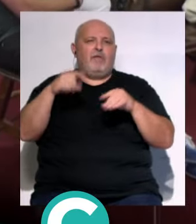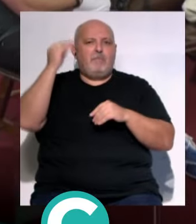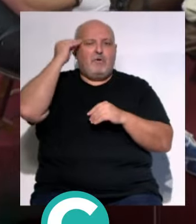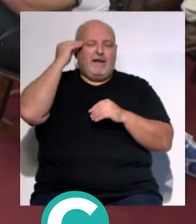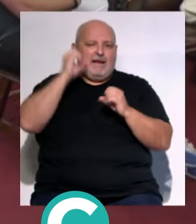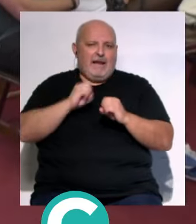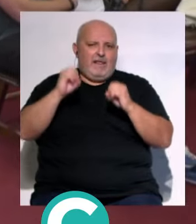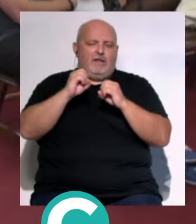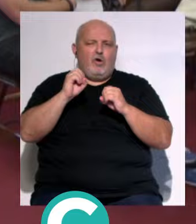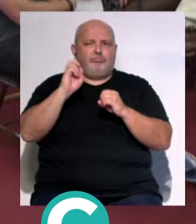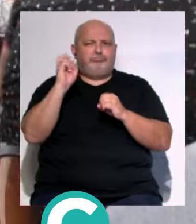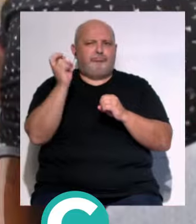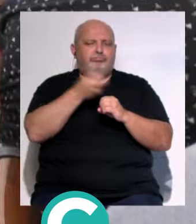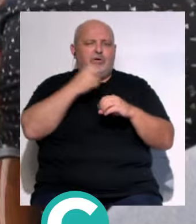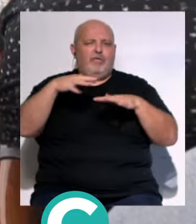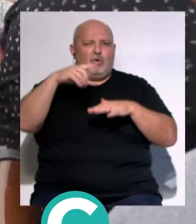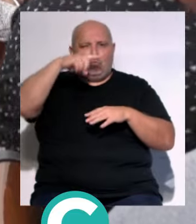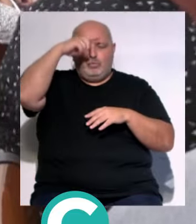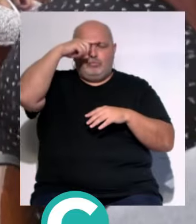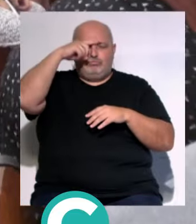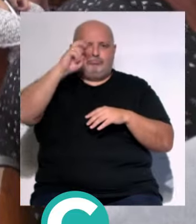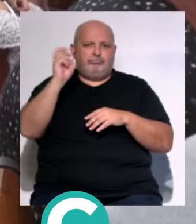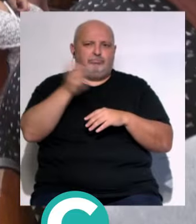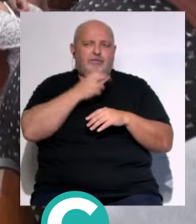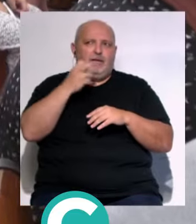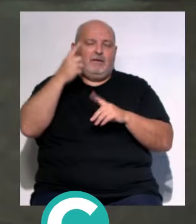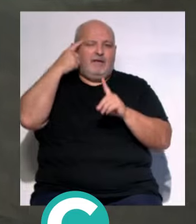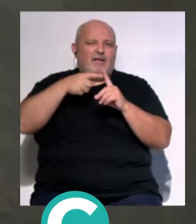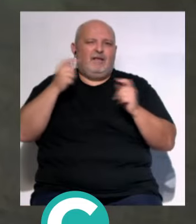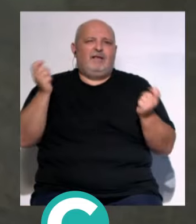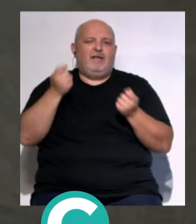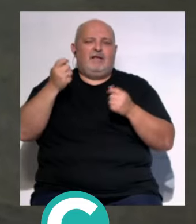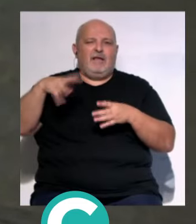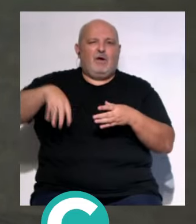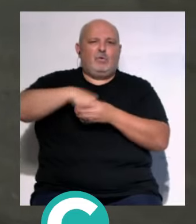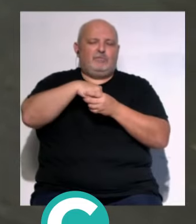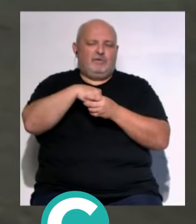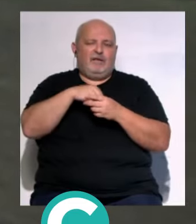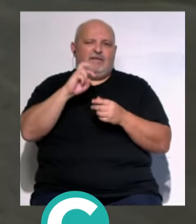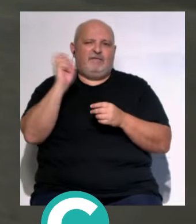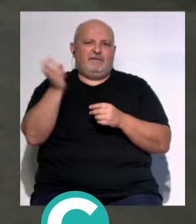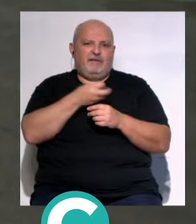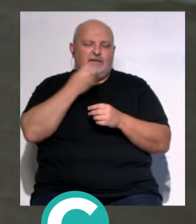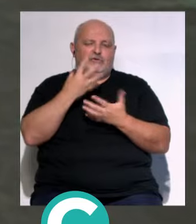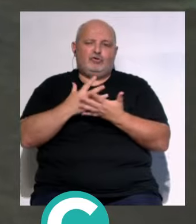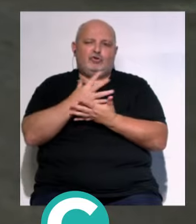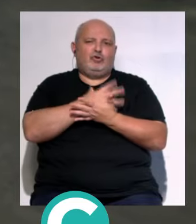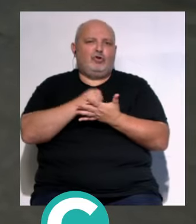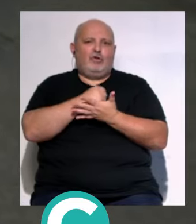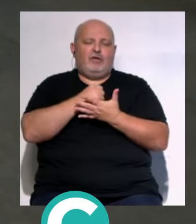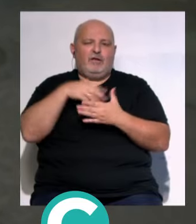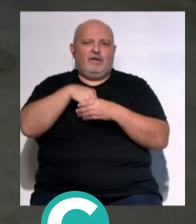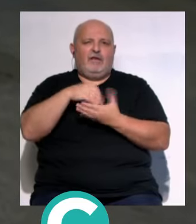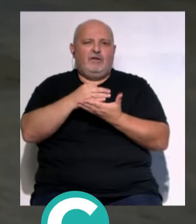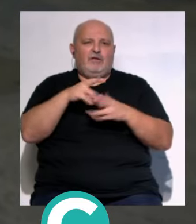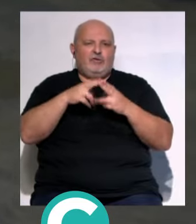memoria... ...y diversas acciones culturales... ...entre otras... ...con el fin de promover la inclusión... ...y la diversidad... ...en todos los ámbitos